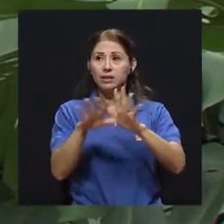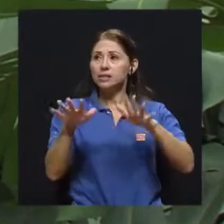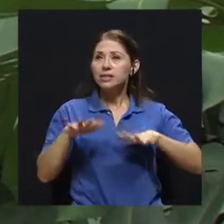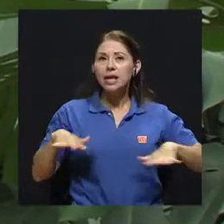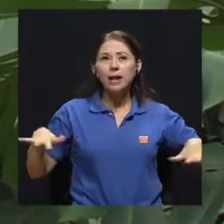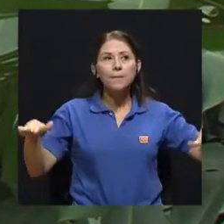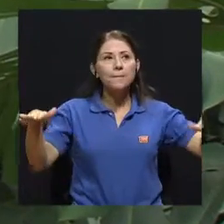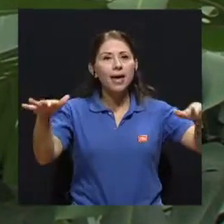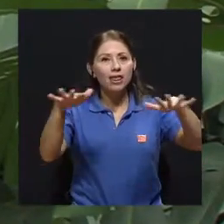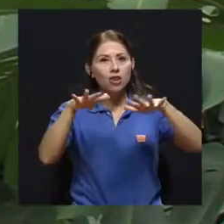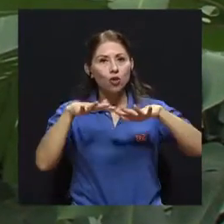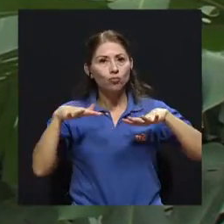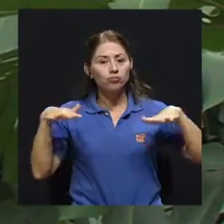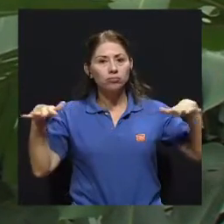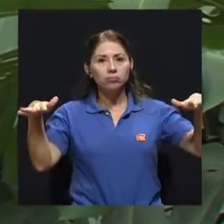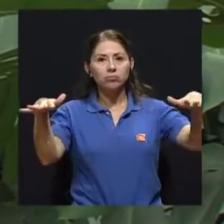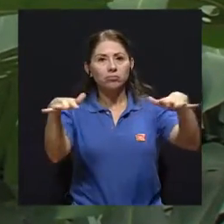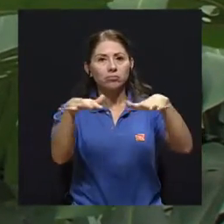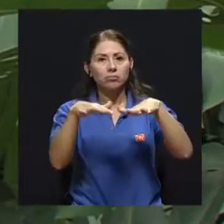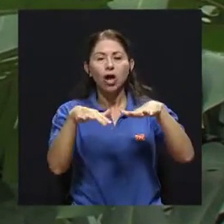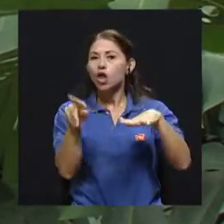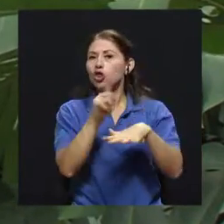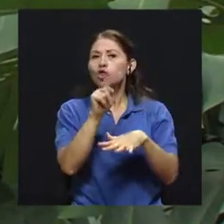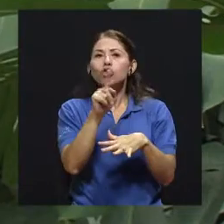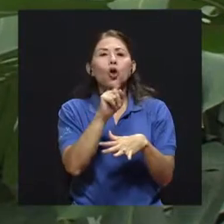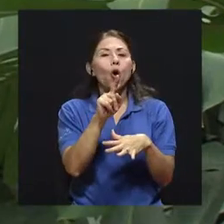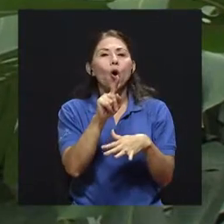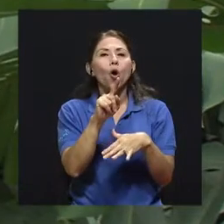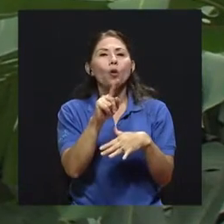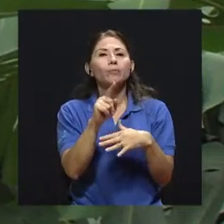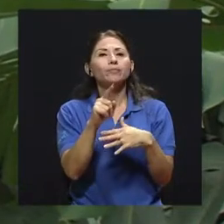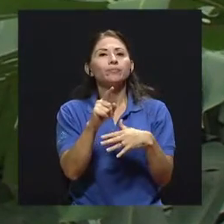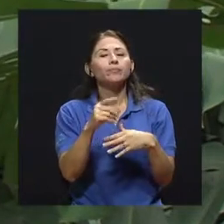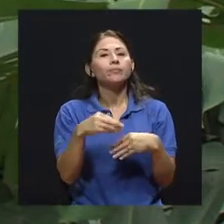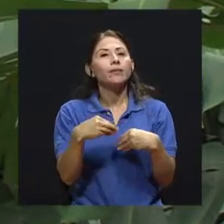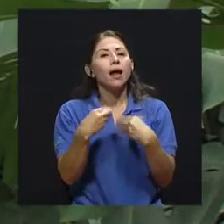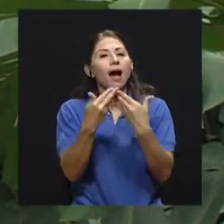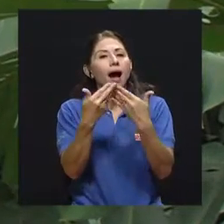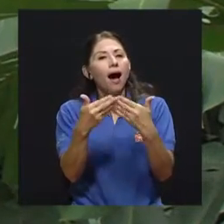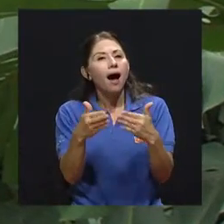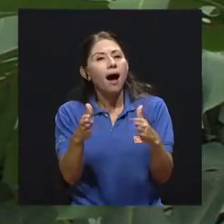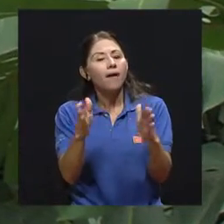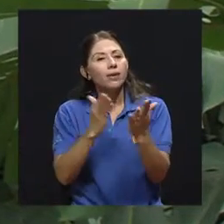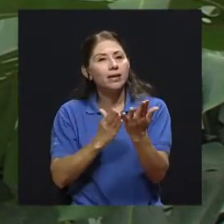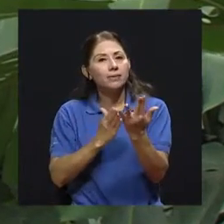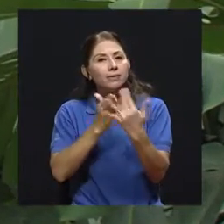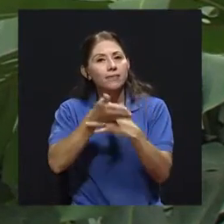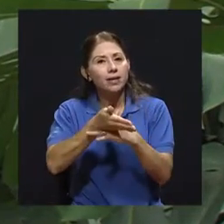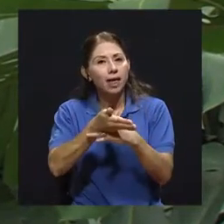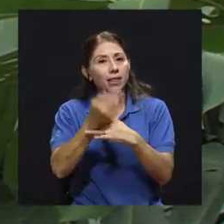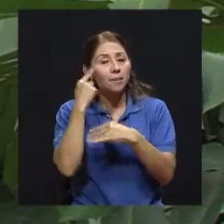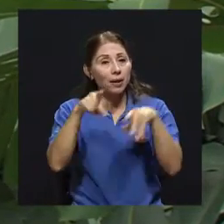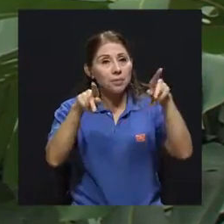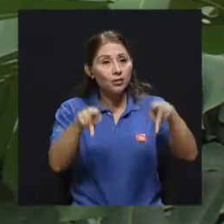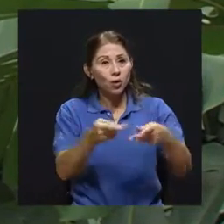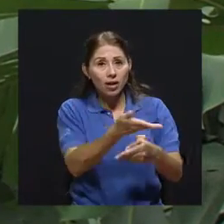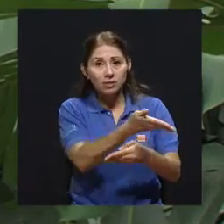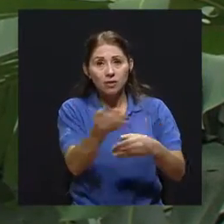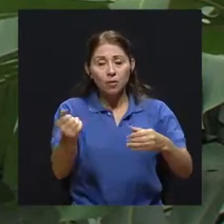por sí, por exclusión, no facilita la inclusión de personas en esta condición,